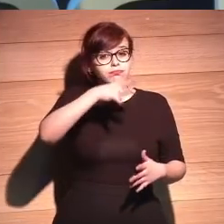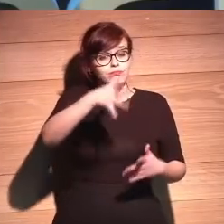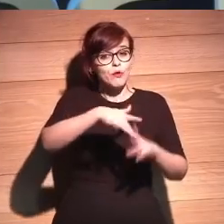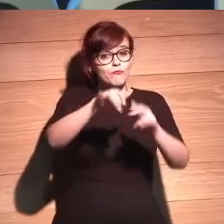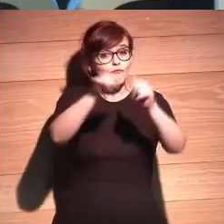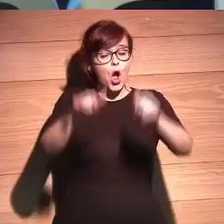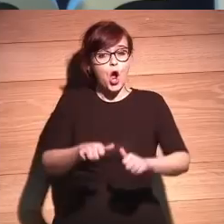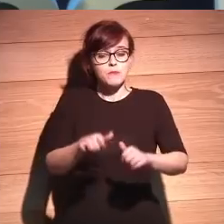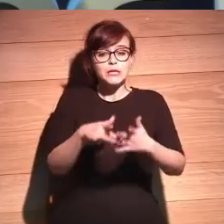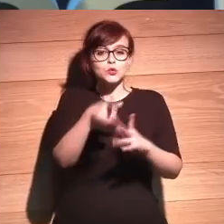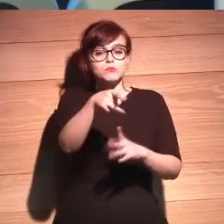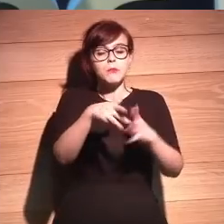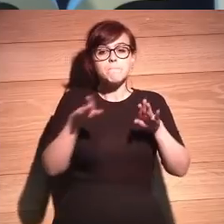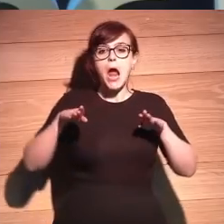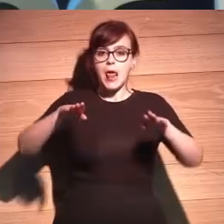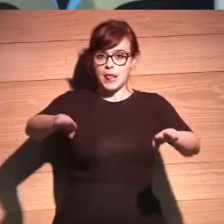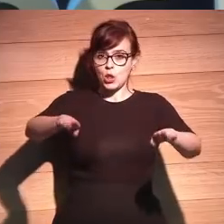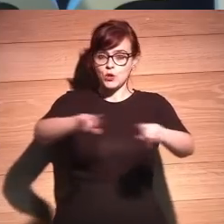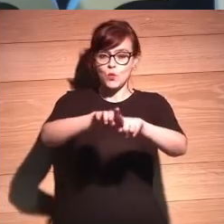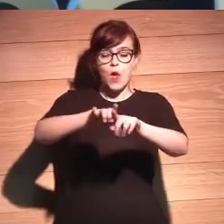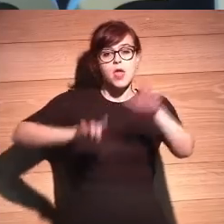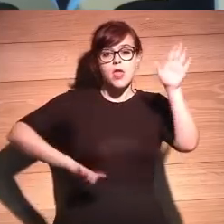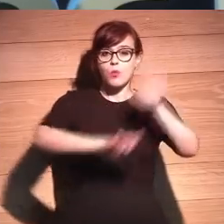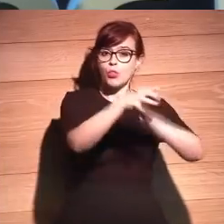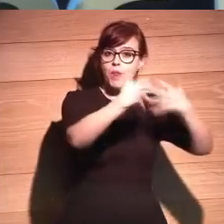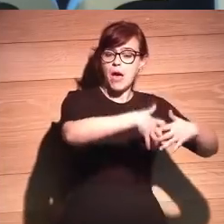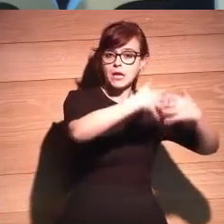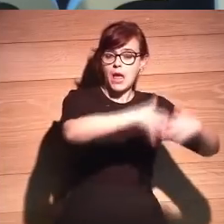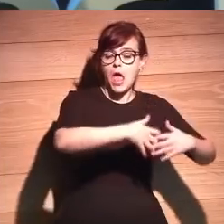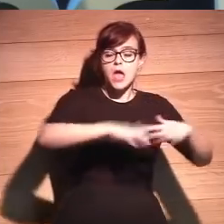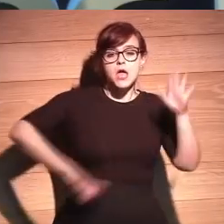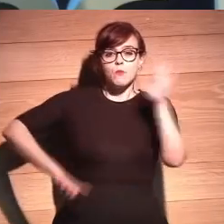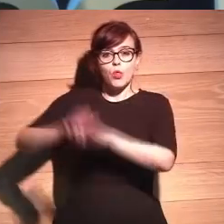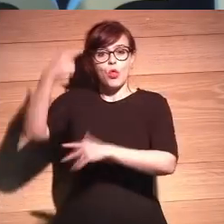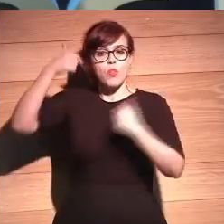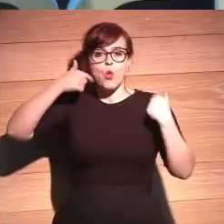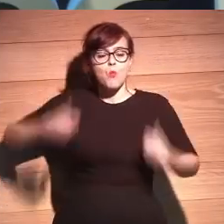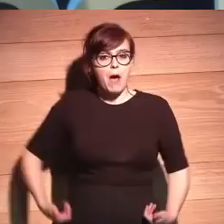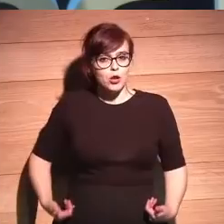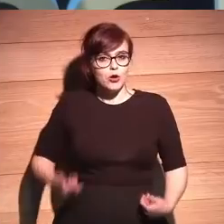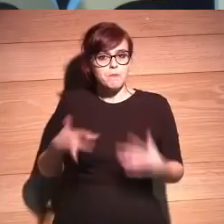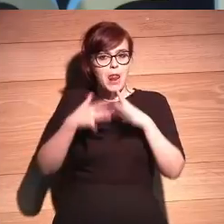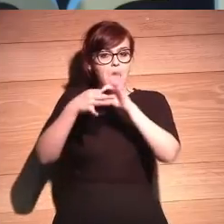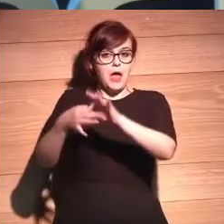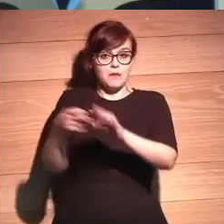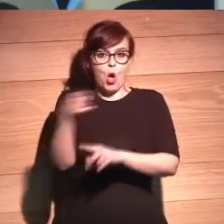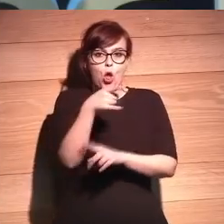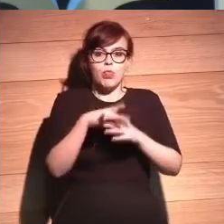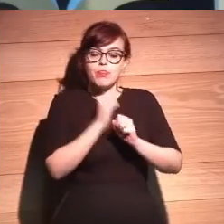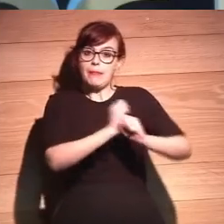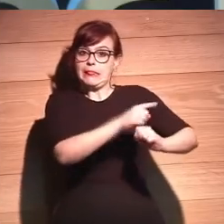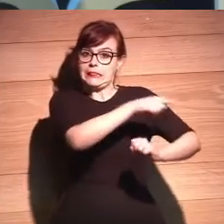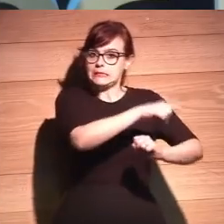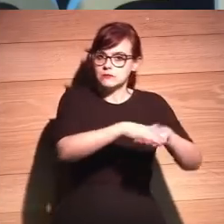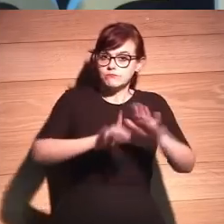que tú ves en paralelo la evolución de las máquinas y la evolución del ser humano en función de esos avances. sí.